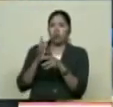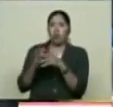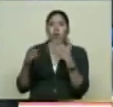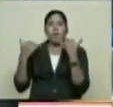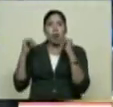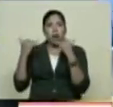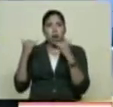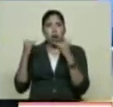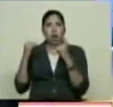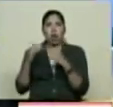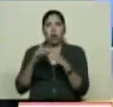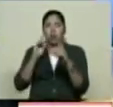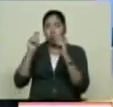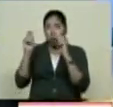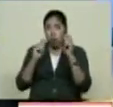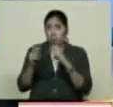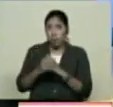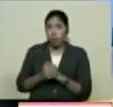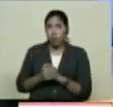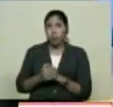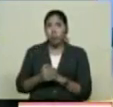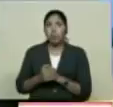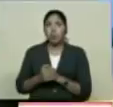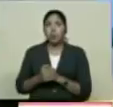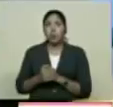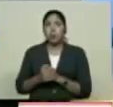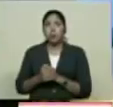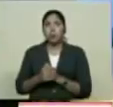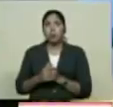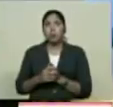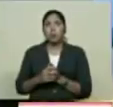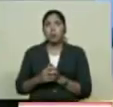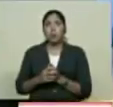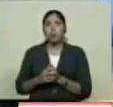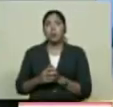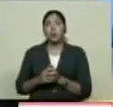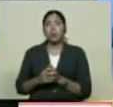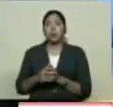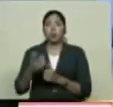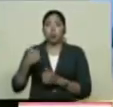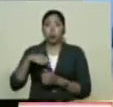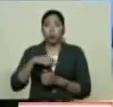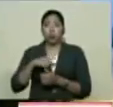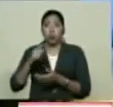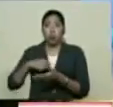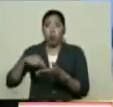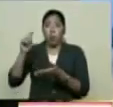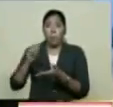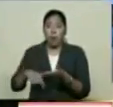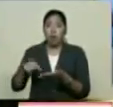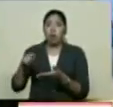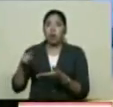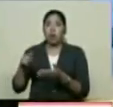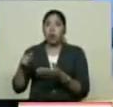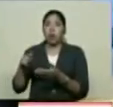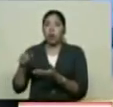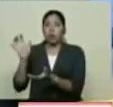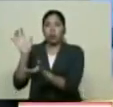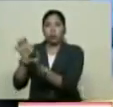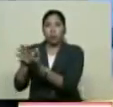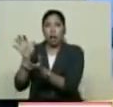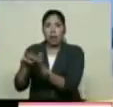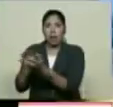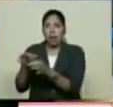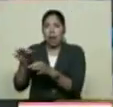cooperación Con el gobierno insular Con la isla De los roques ¿Verdad? Que nos han traído Muchachos Pues para el